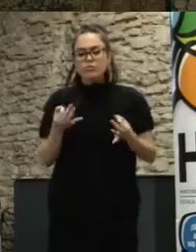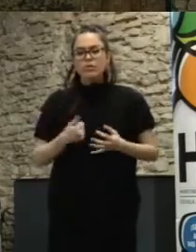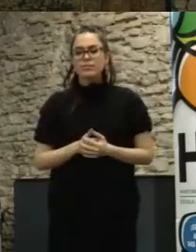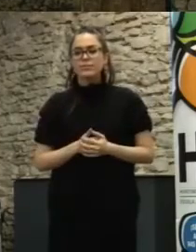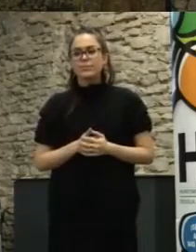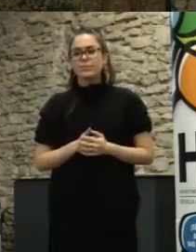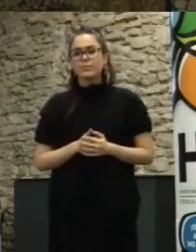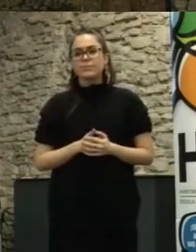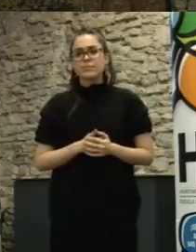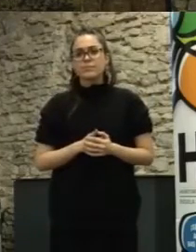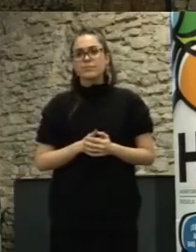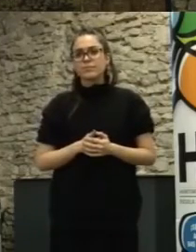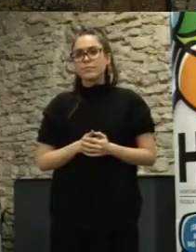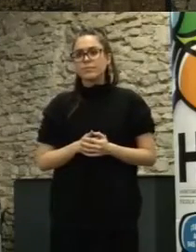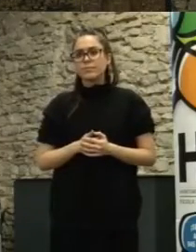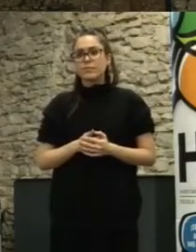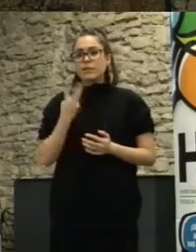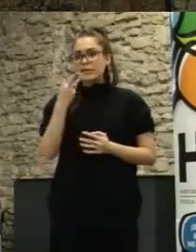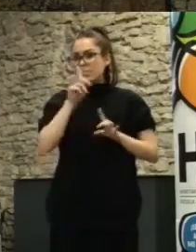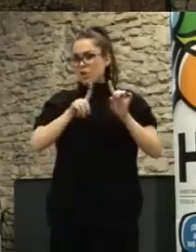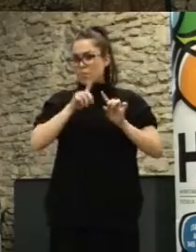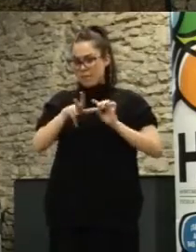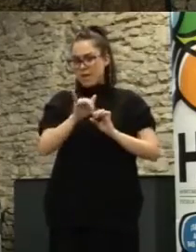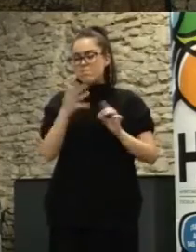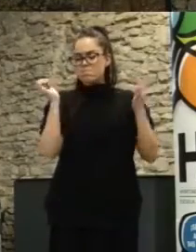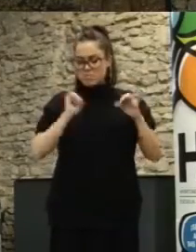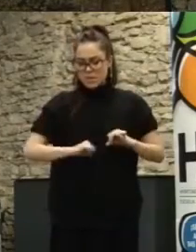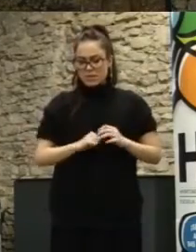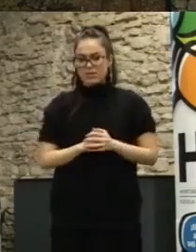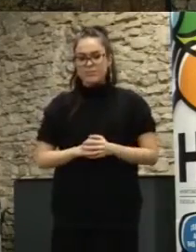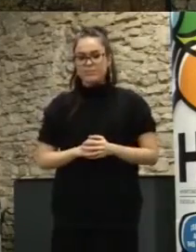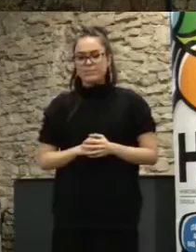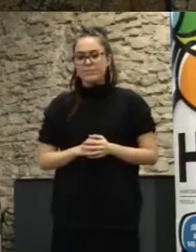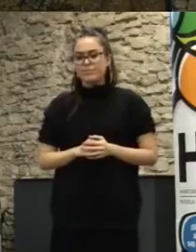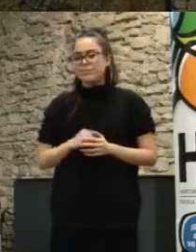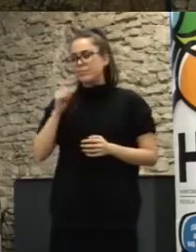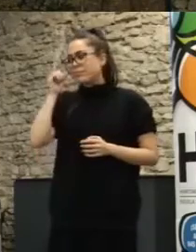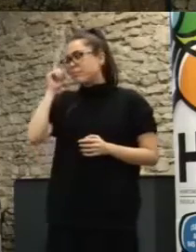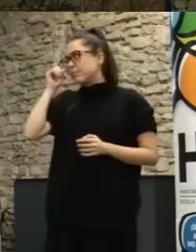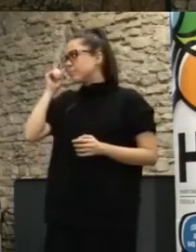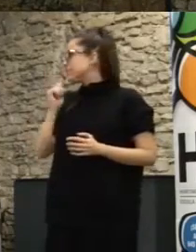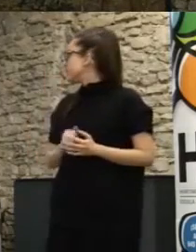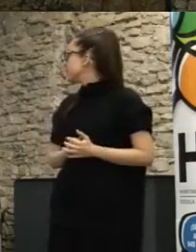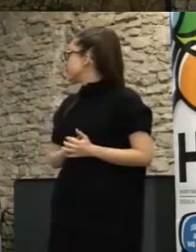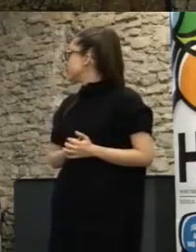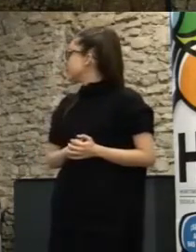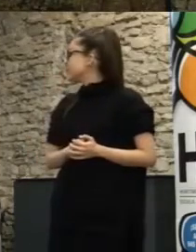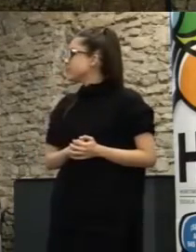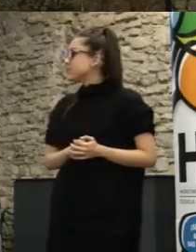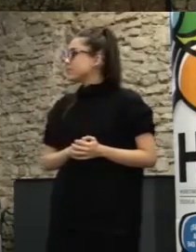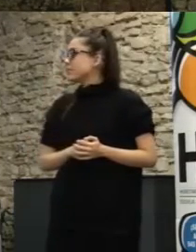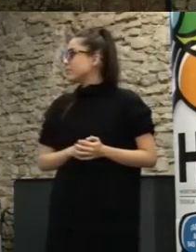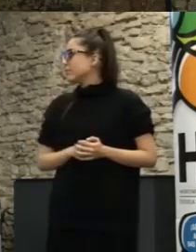decíamos que teníamos estas tres problemáticas bien pues podríamos tener